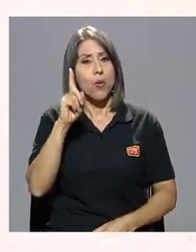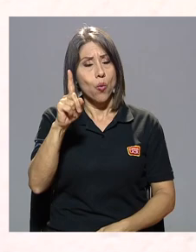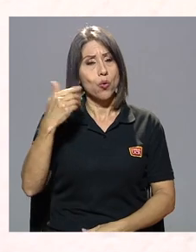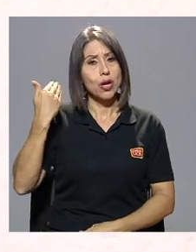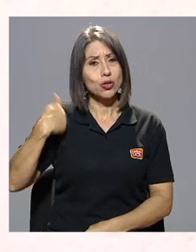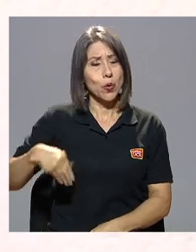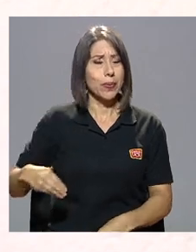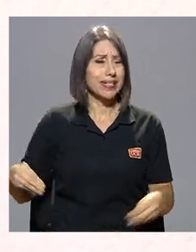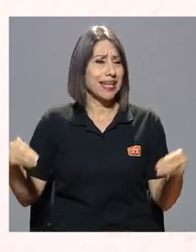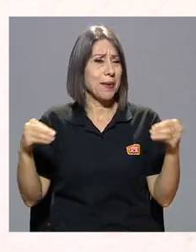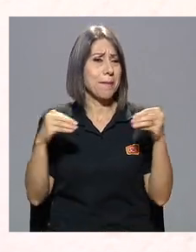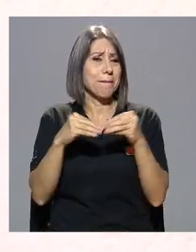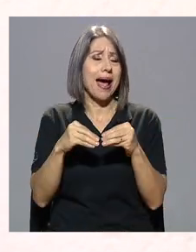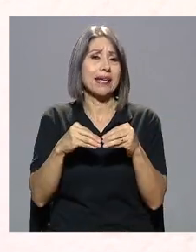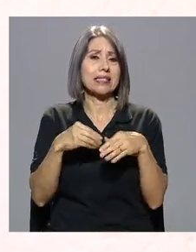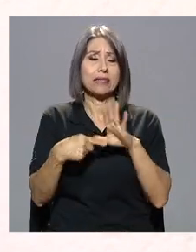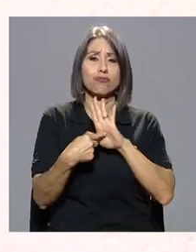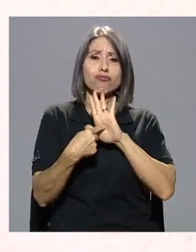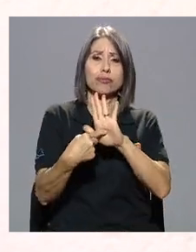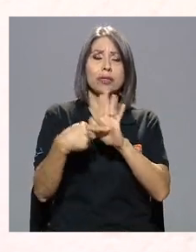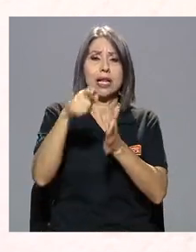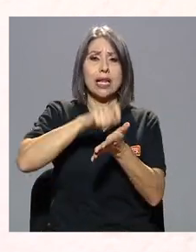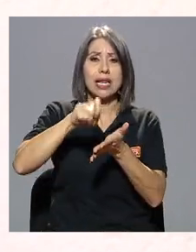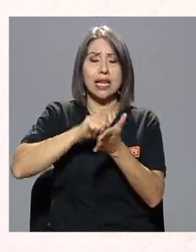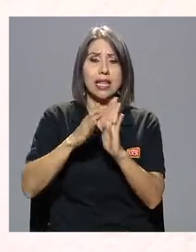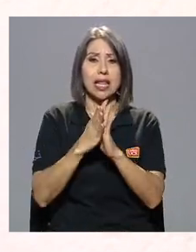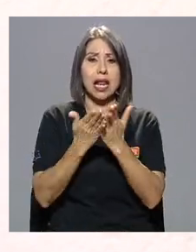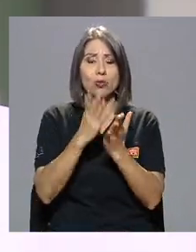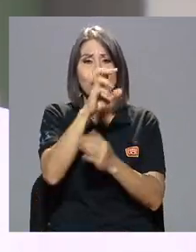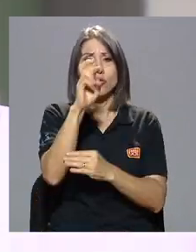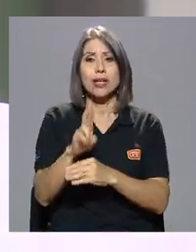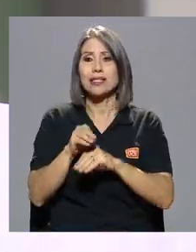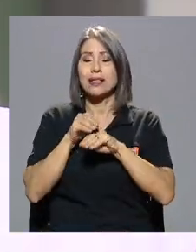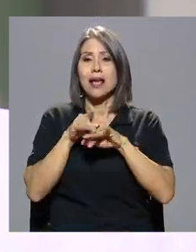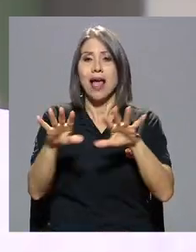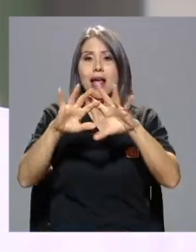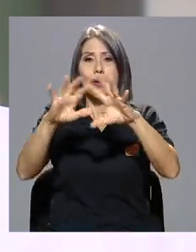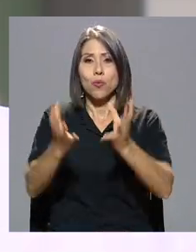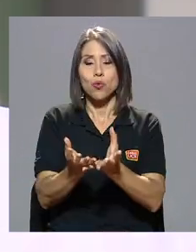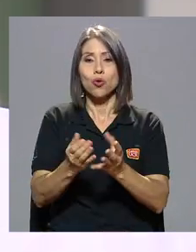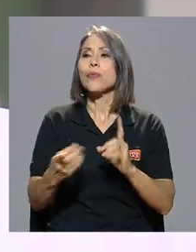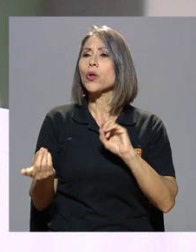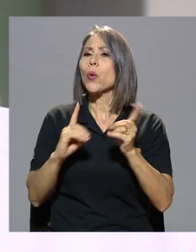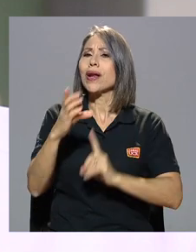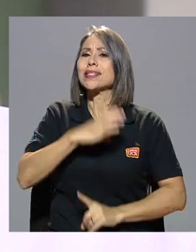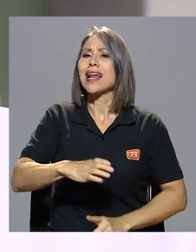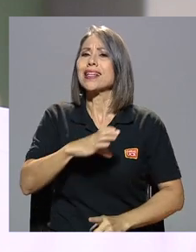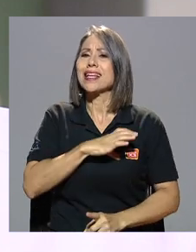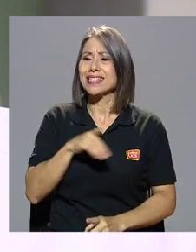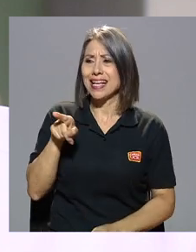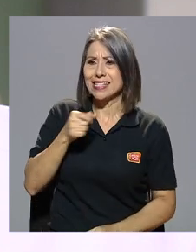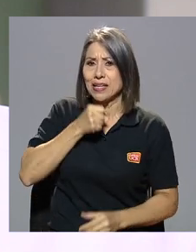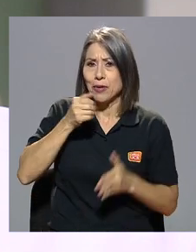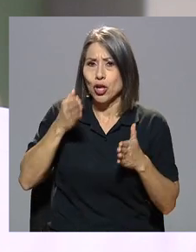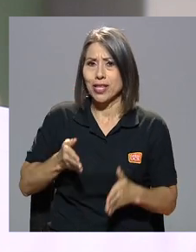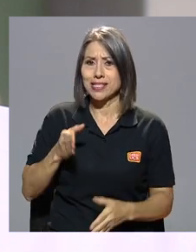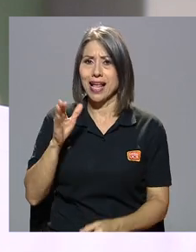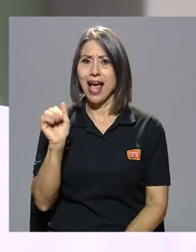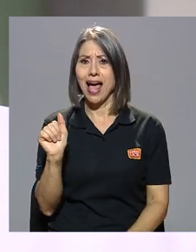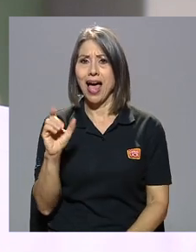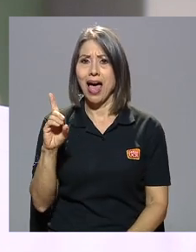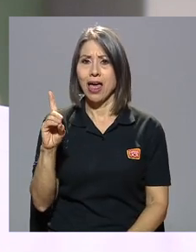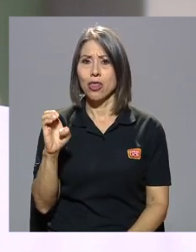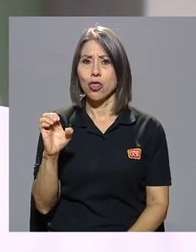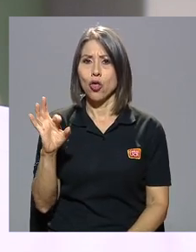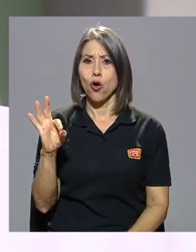uno de los hombres que más proyectó la literatura costarricense en el mundo. ¿Qué características tenía Adolfo, este periodista,